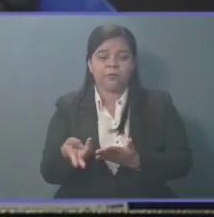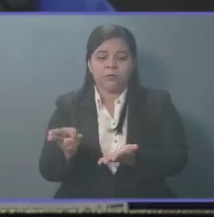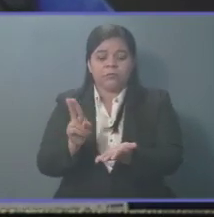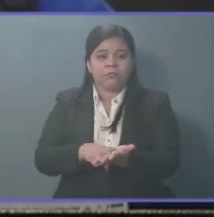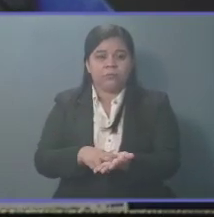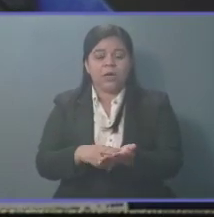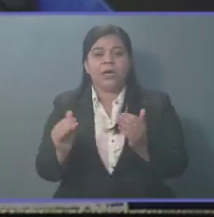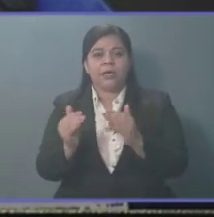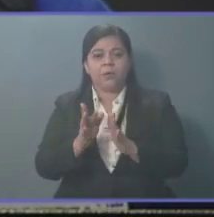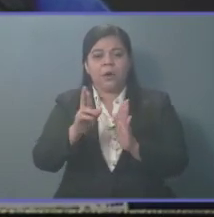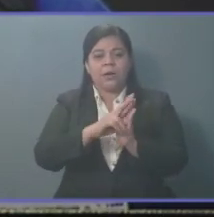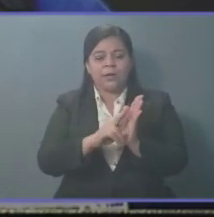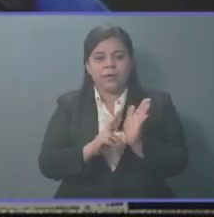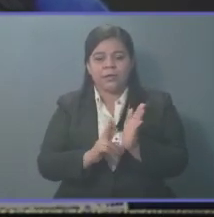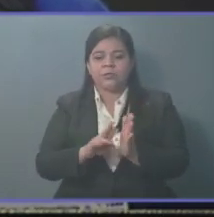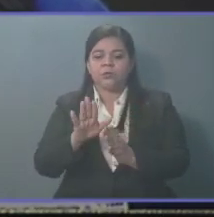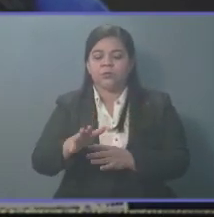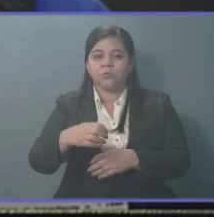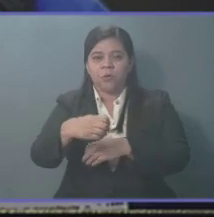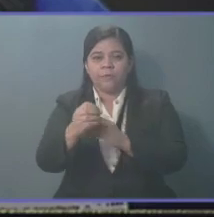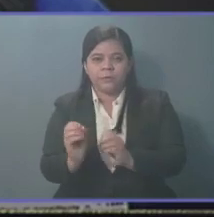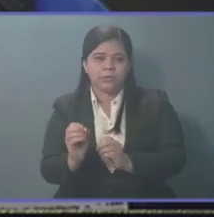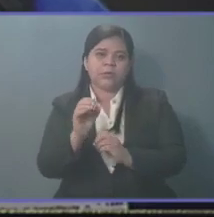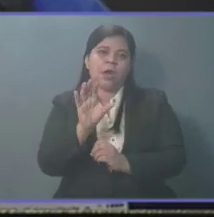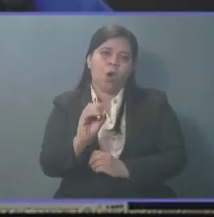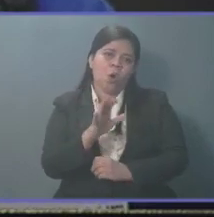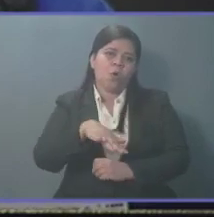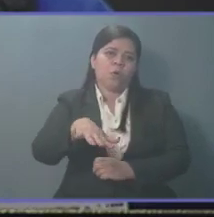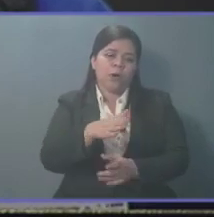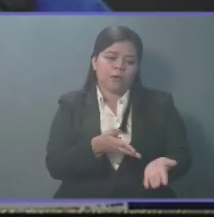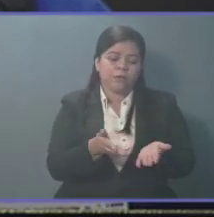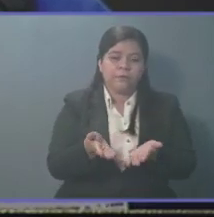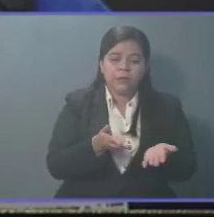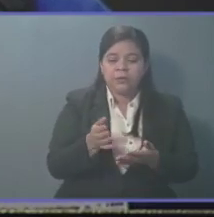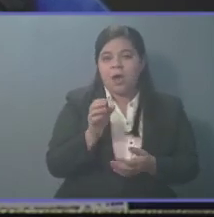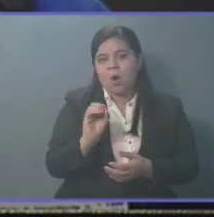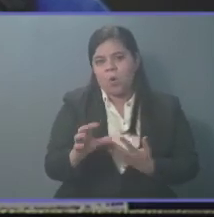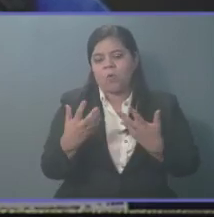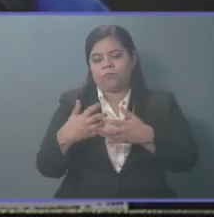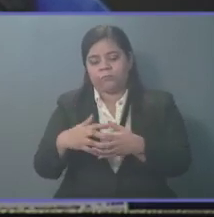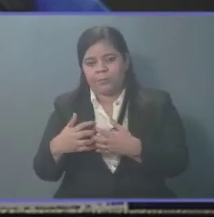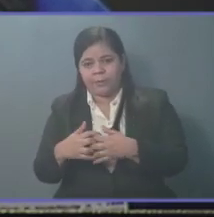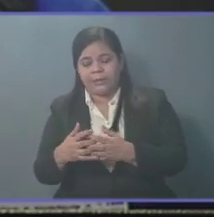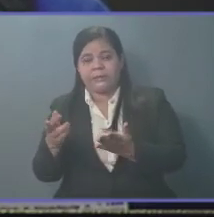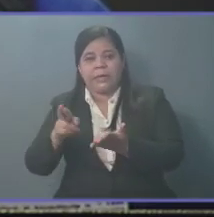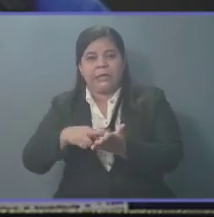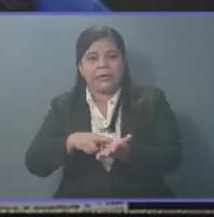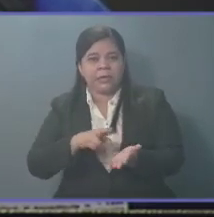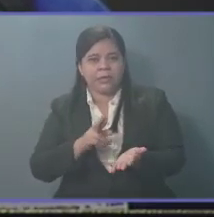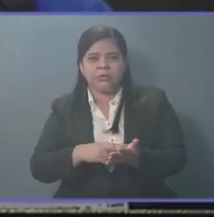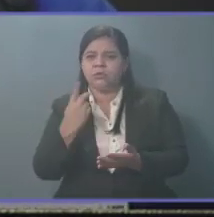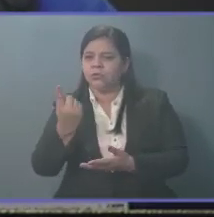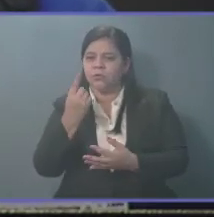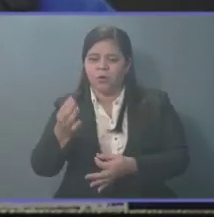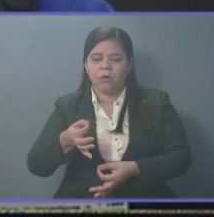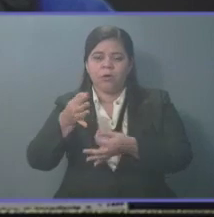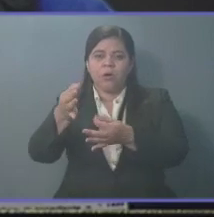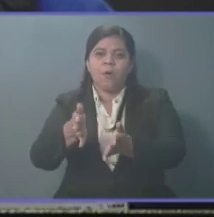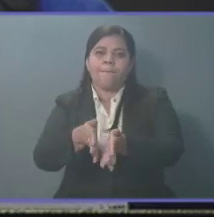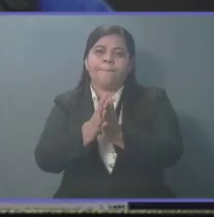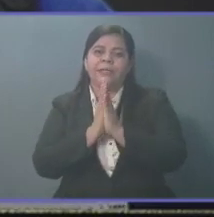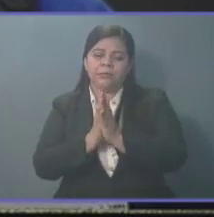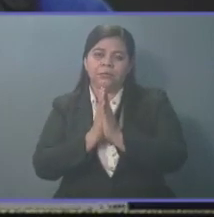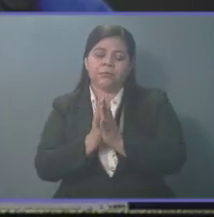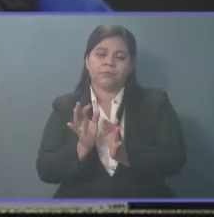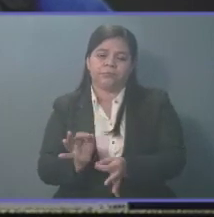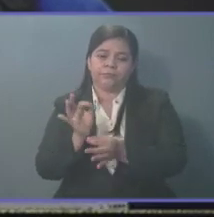así como el registro de sus sucursales, agencias o locales comerciales o industriales ante el registro de comercio con sólo presentar la solicitud